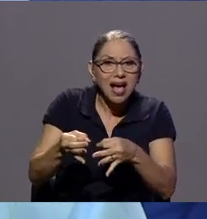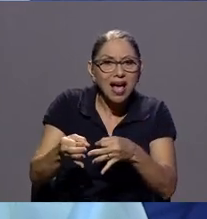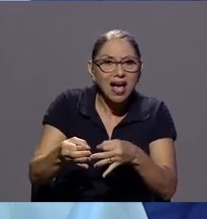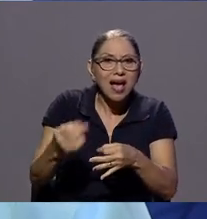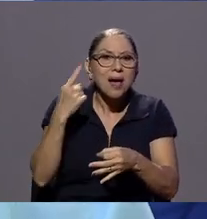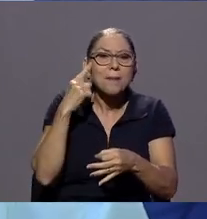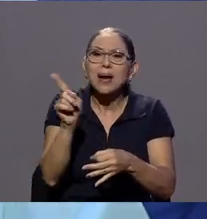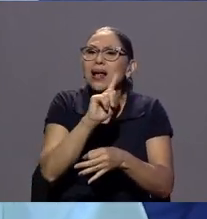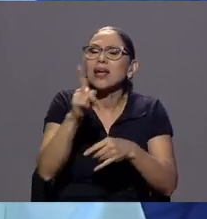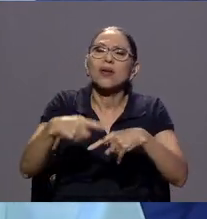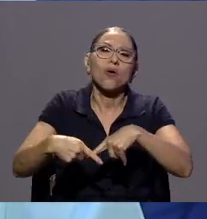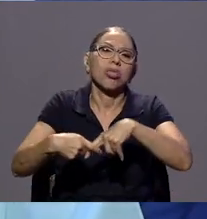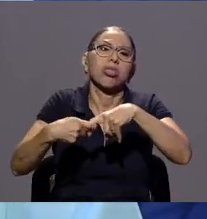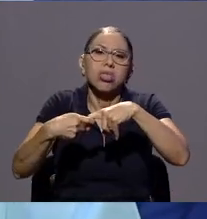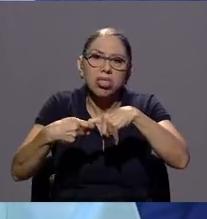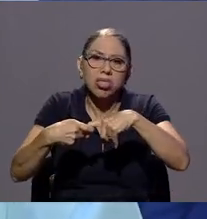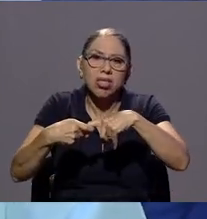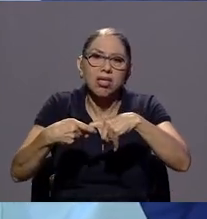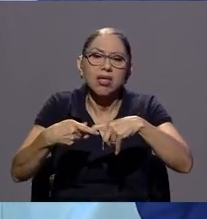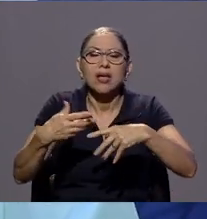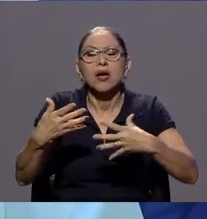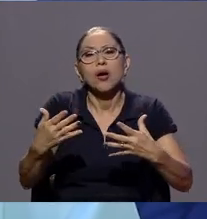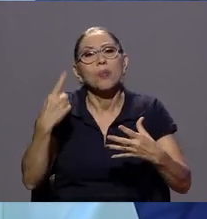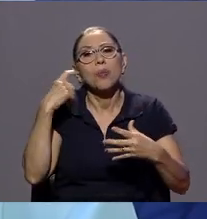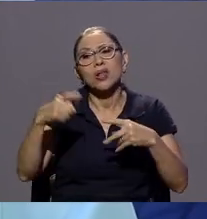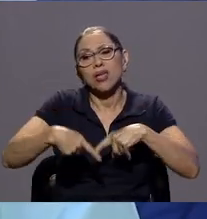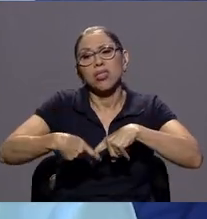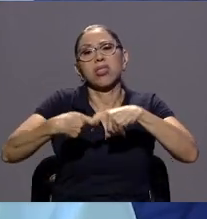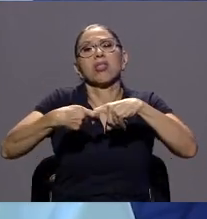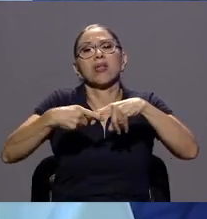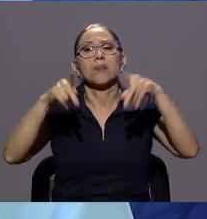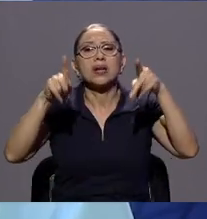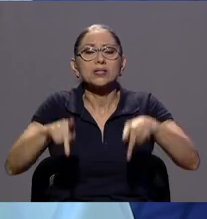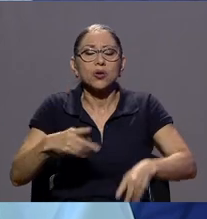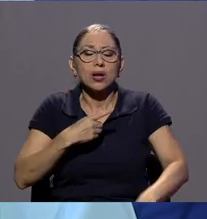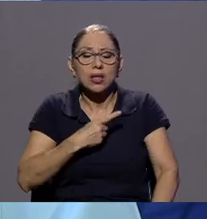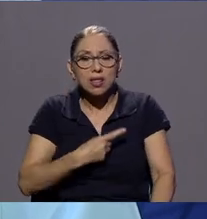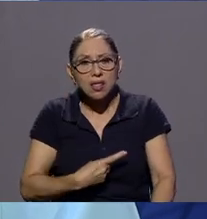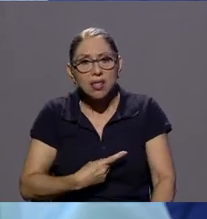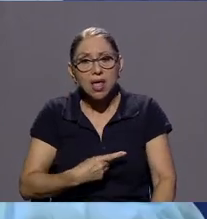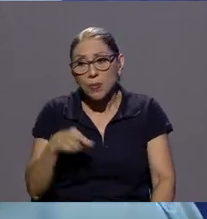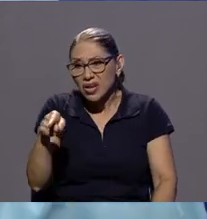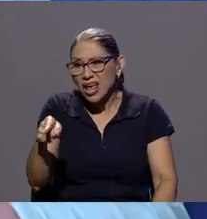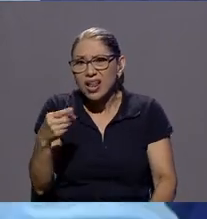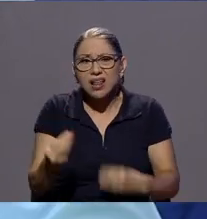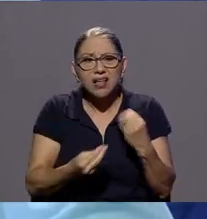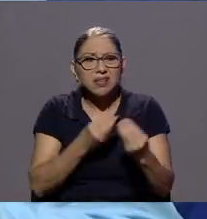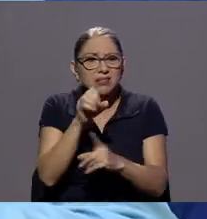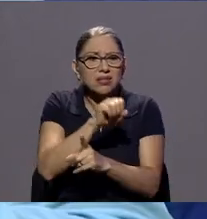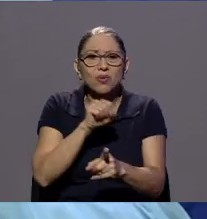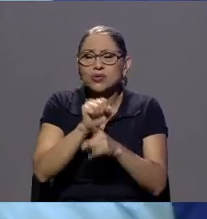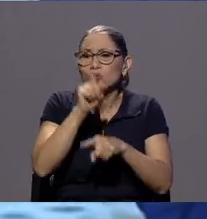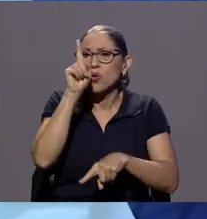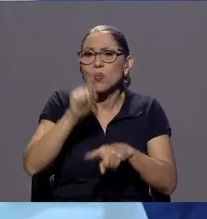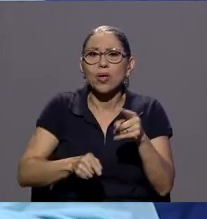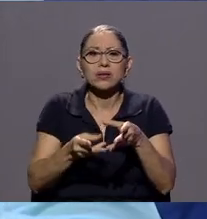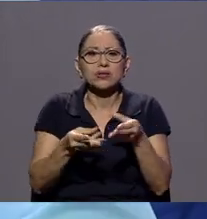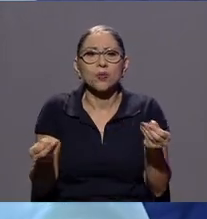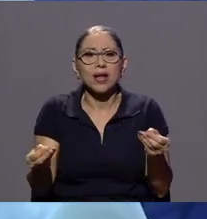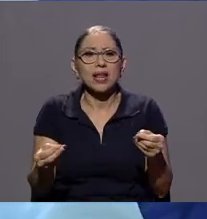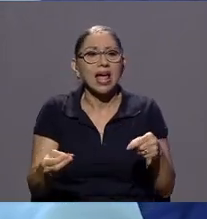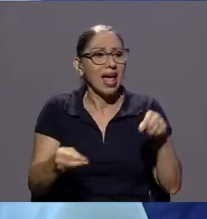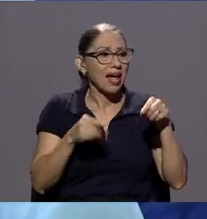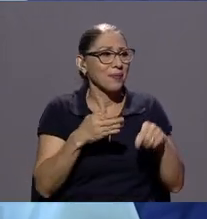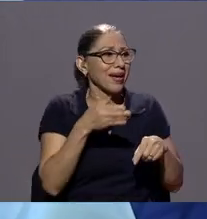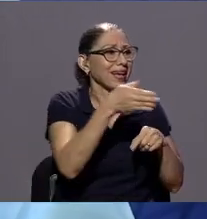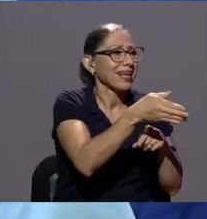que es tal vez donde la persona más se deprime cuando tiene una situación que ve que no puede resolver y en donde lo mandan de un lado para otro y le piden una serie de